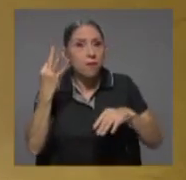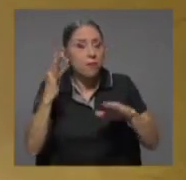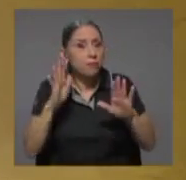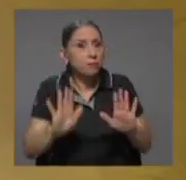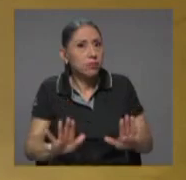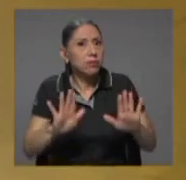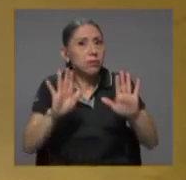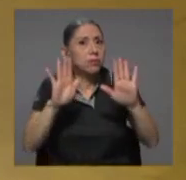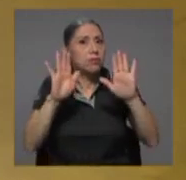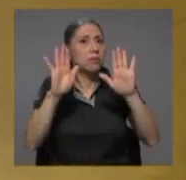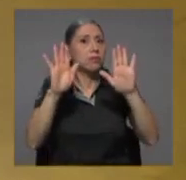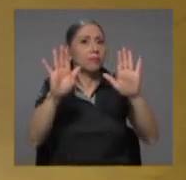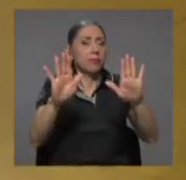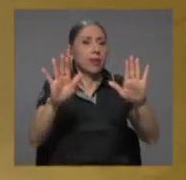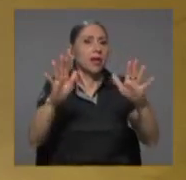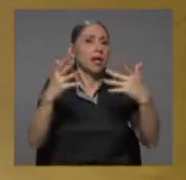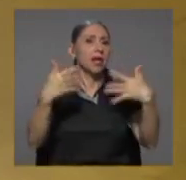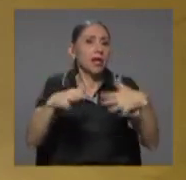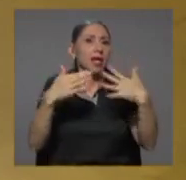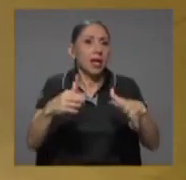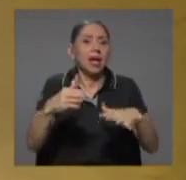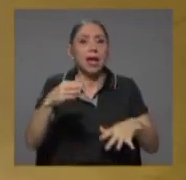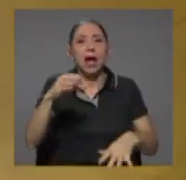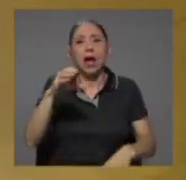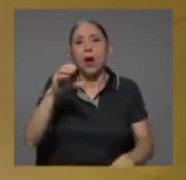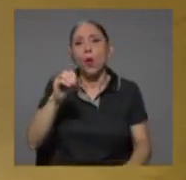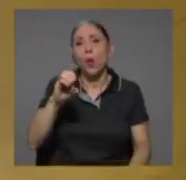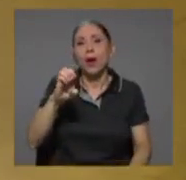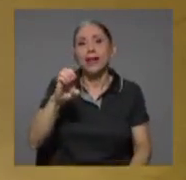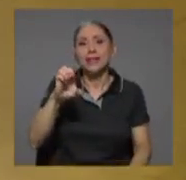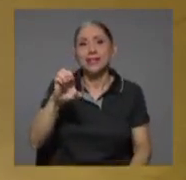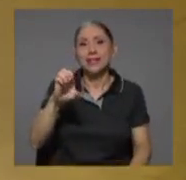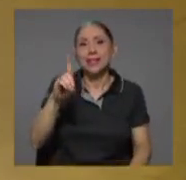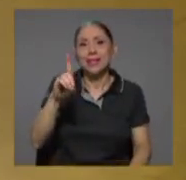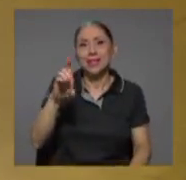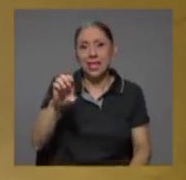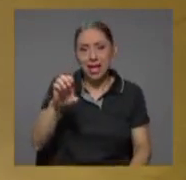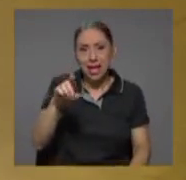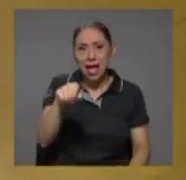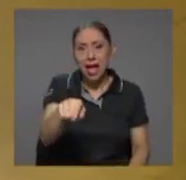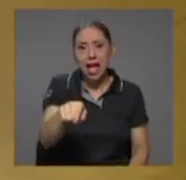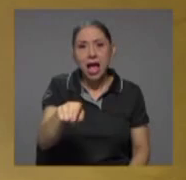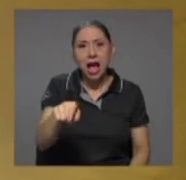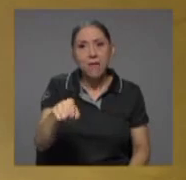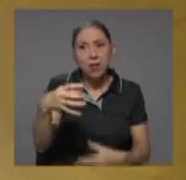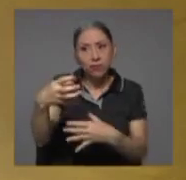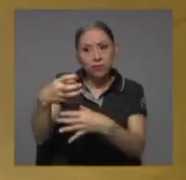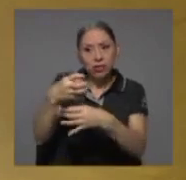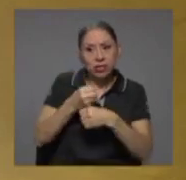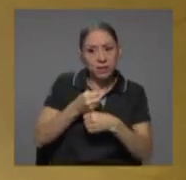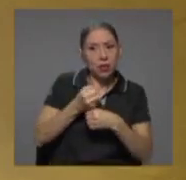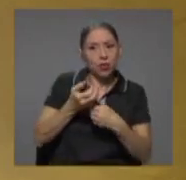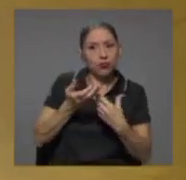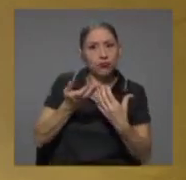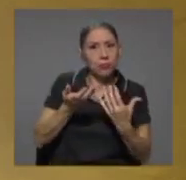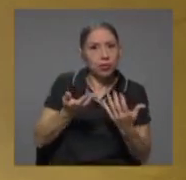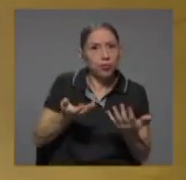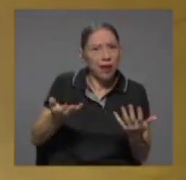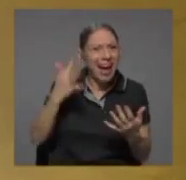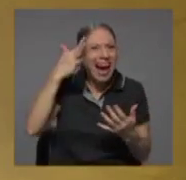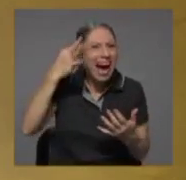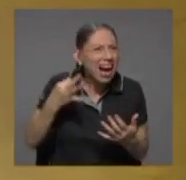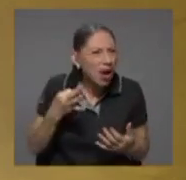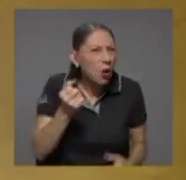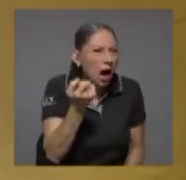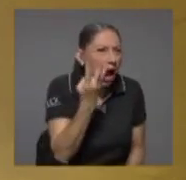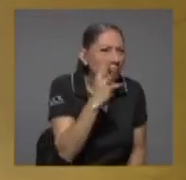que la OSD había recibido los insumos creo que hubo 14 o 18 comisiones